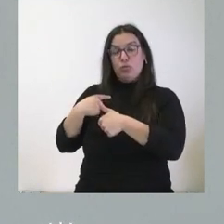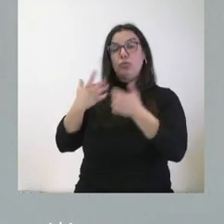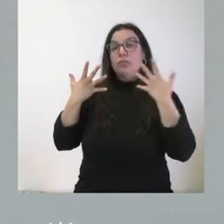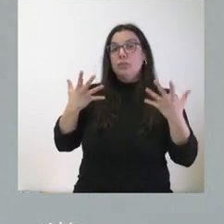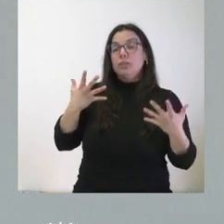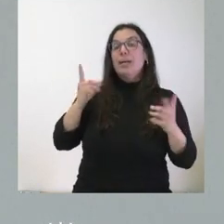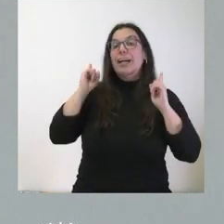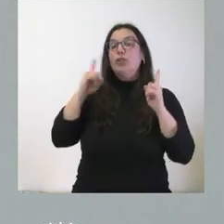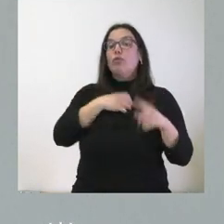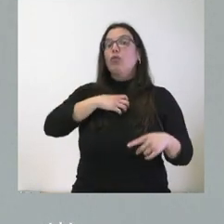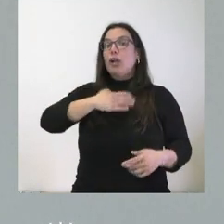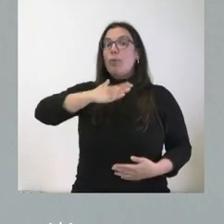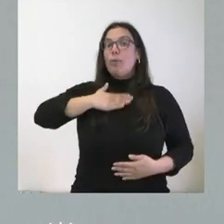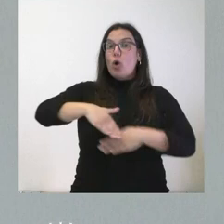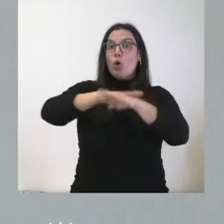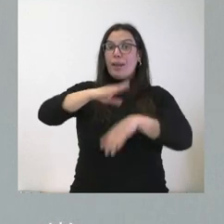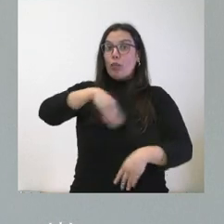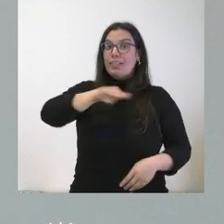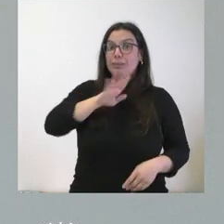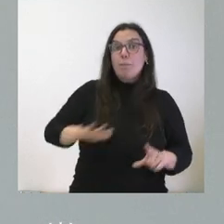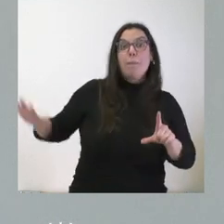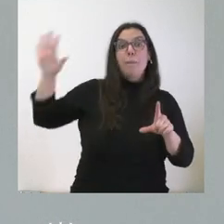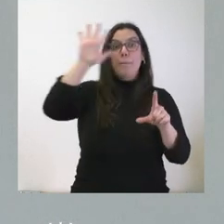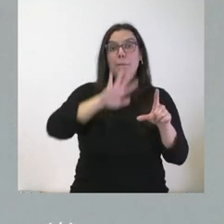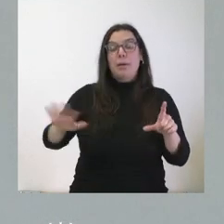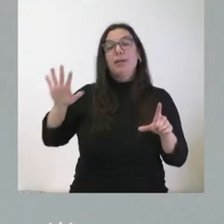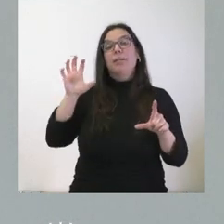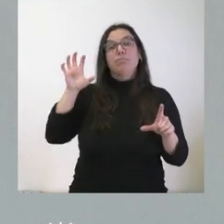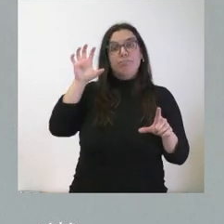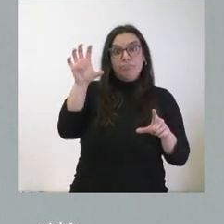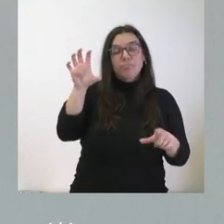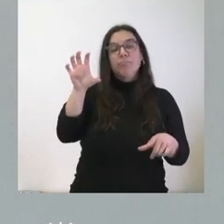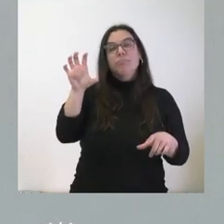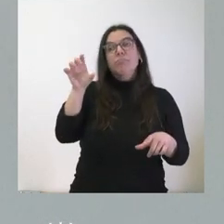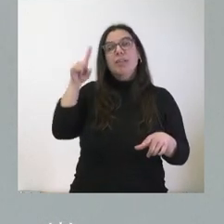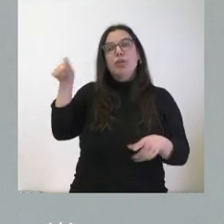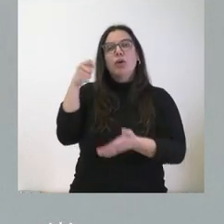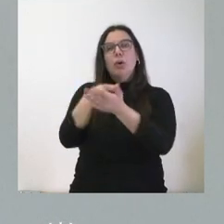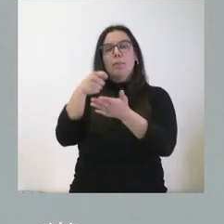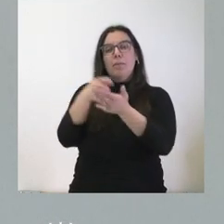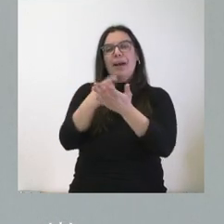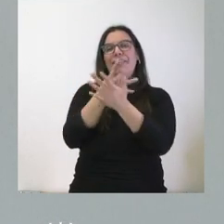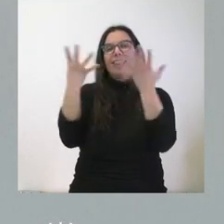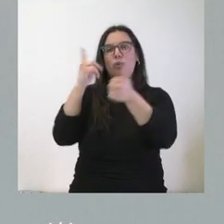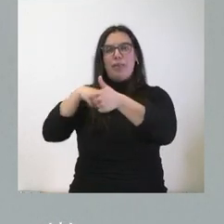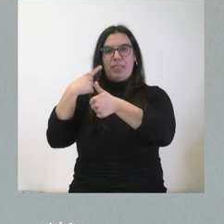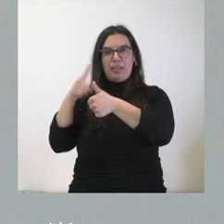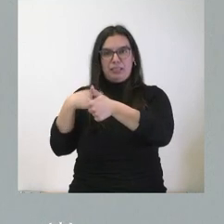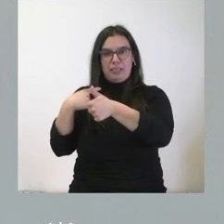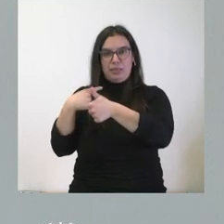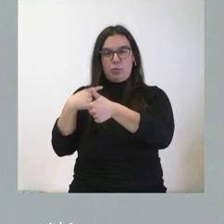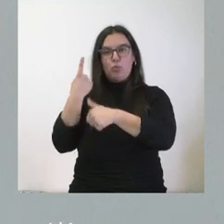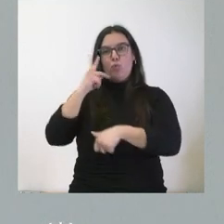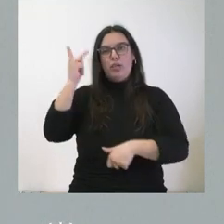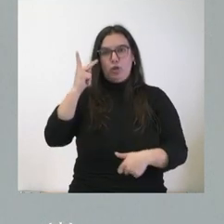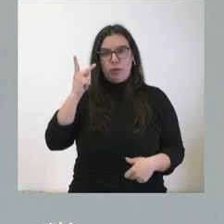en el caso de la Administración del Estado para los empleados públicos de la Administración nacional, son 19 céntimos el